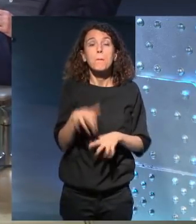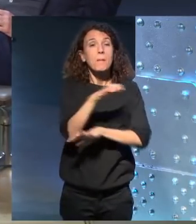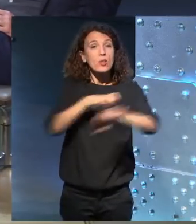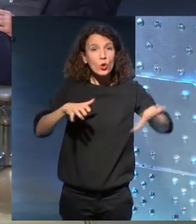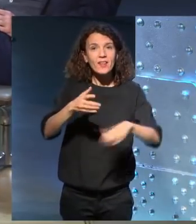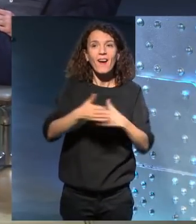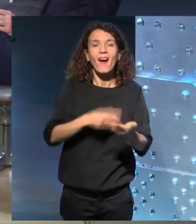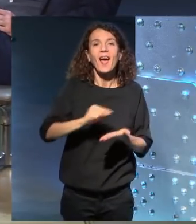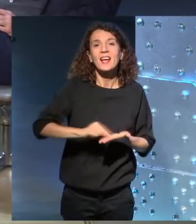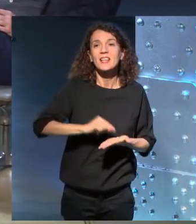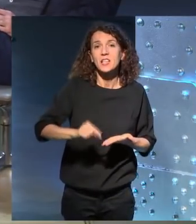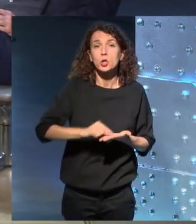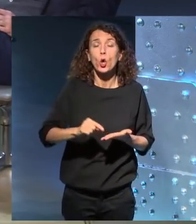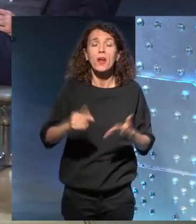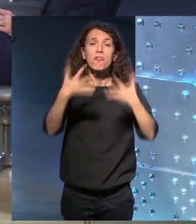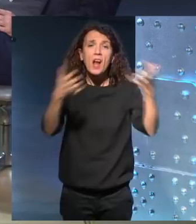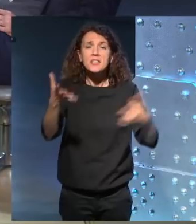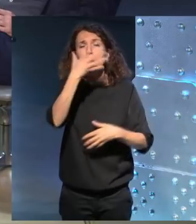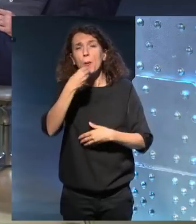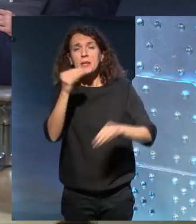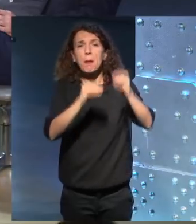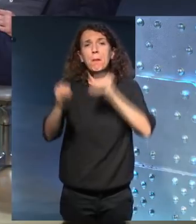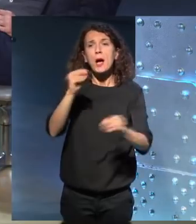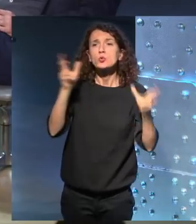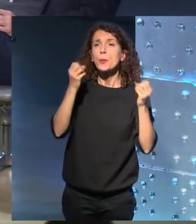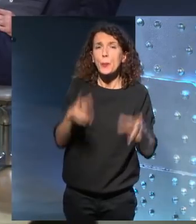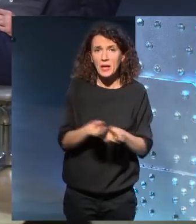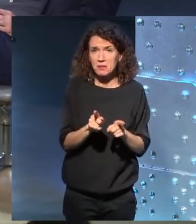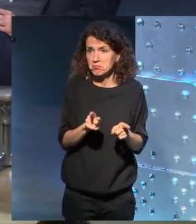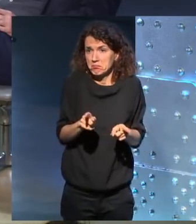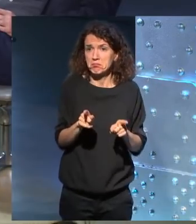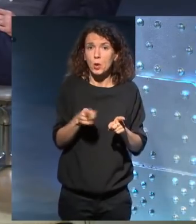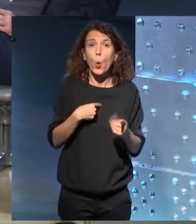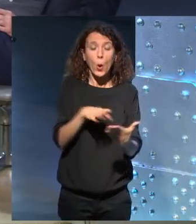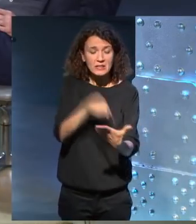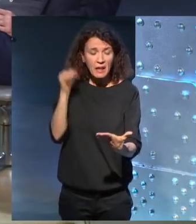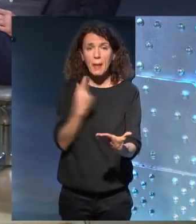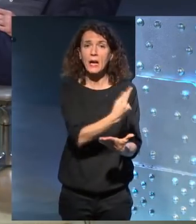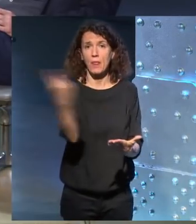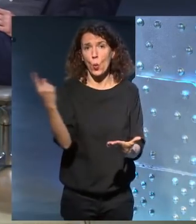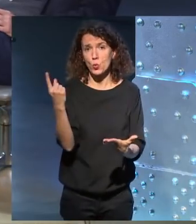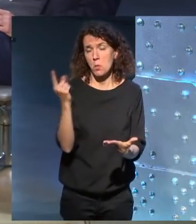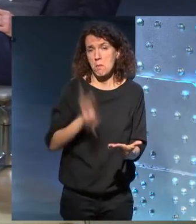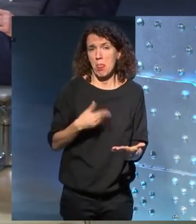de nosotros nos conformamos con que suene bien y que la interpretación quede a cargo de cada uno.